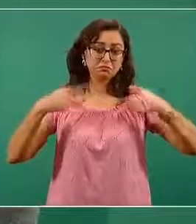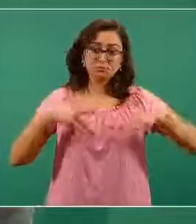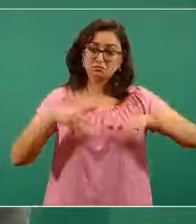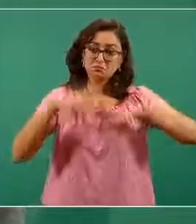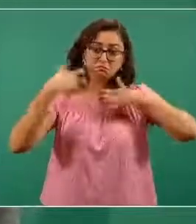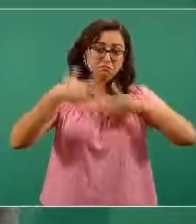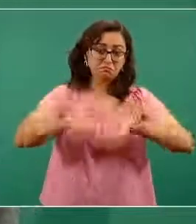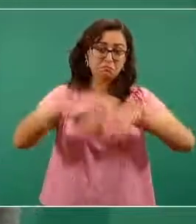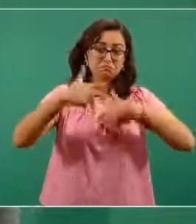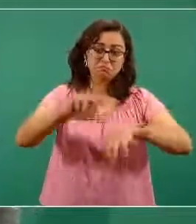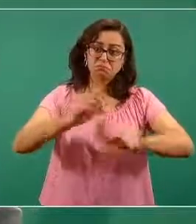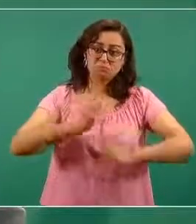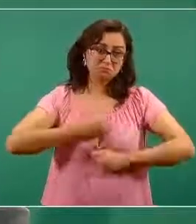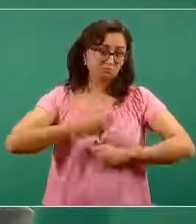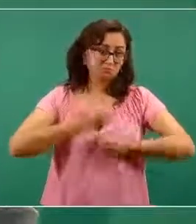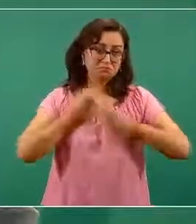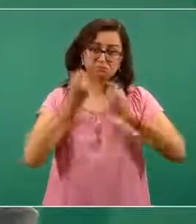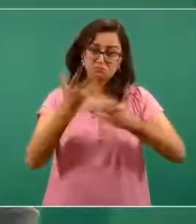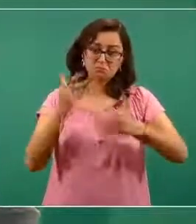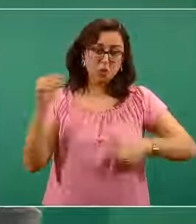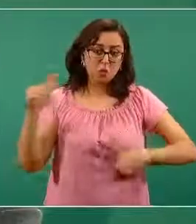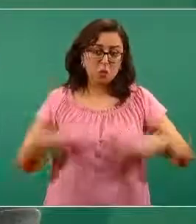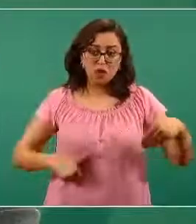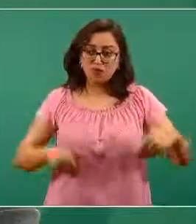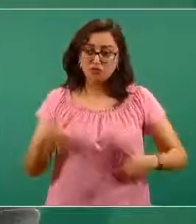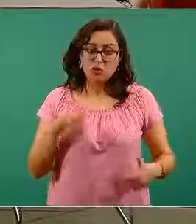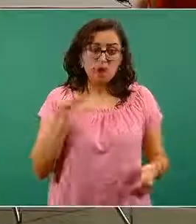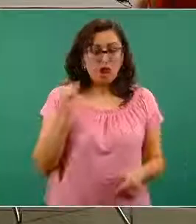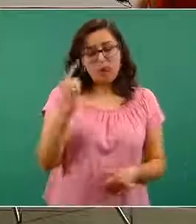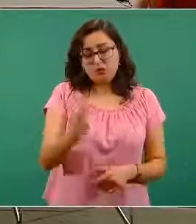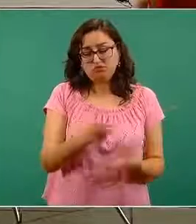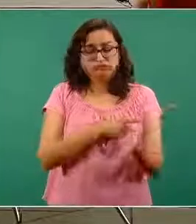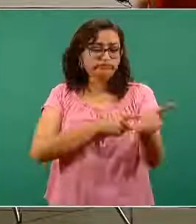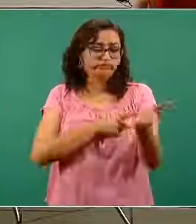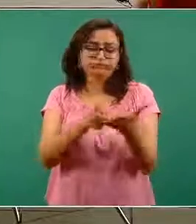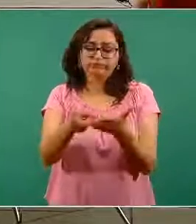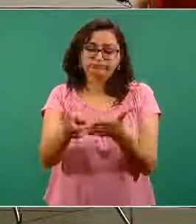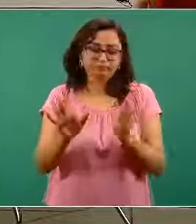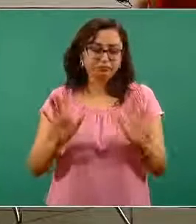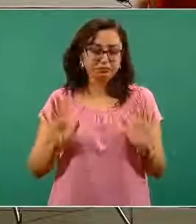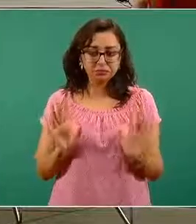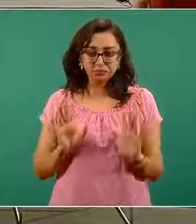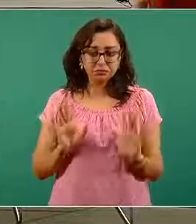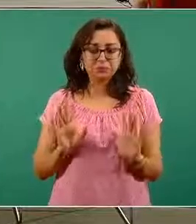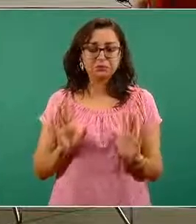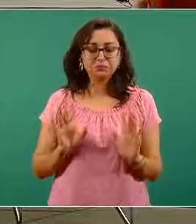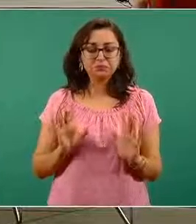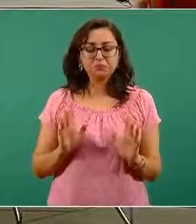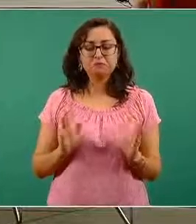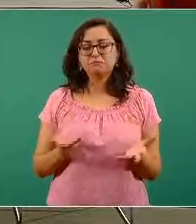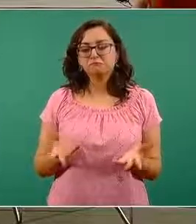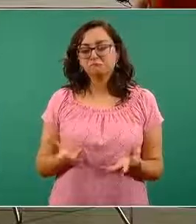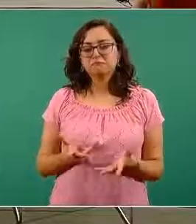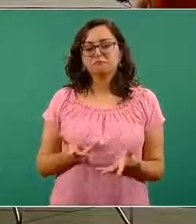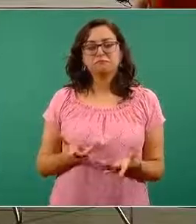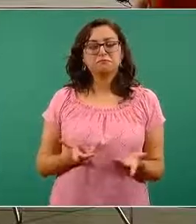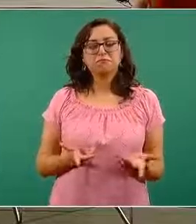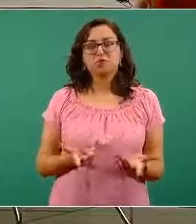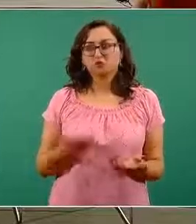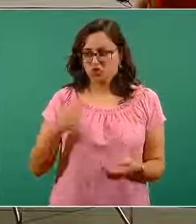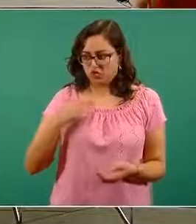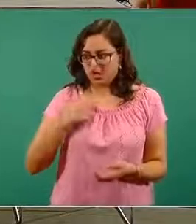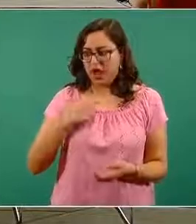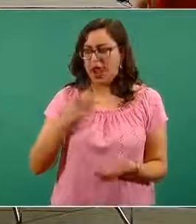nuestro malestar por sentir, por tener esa necesidad de